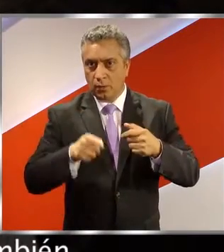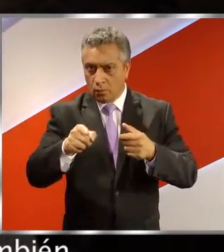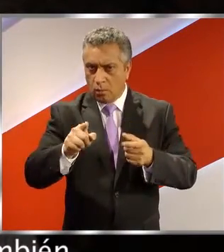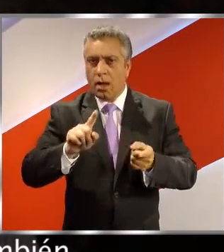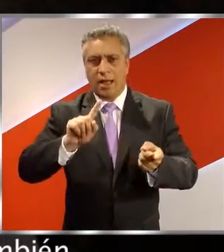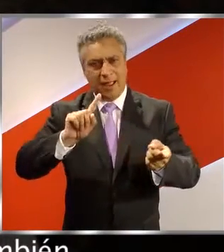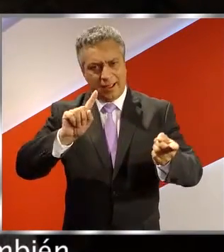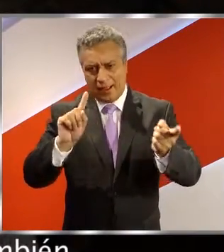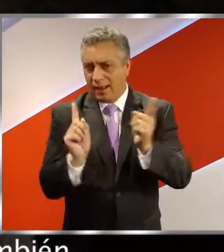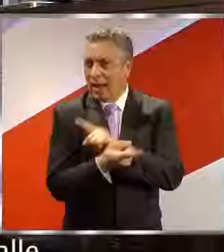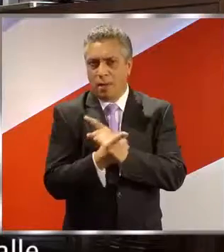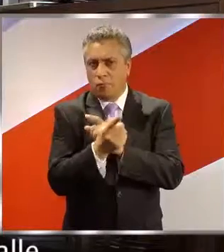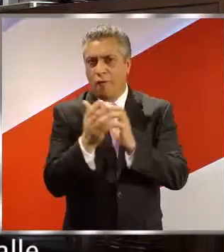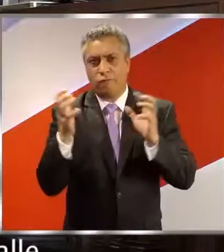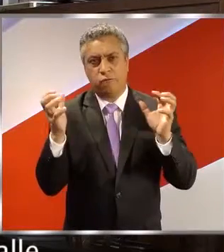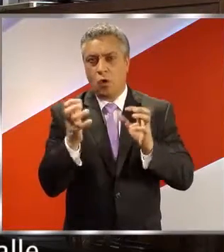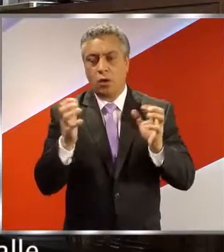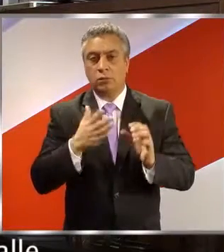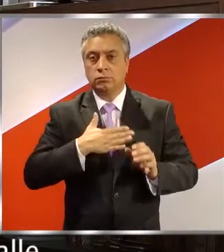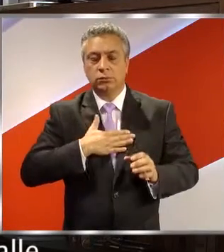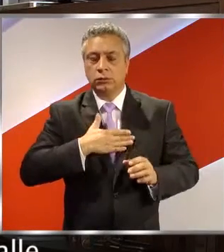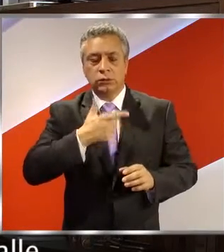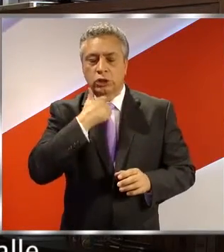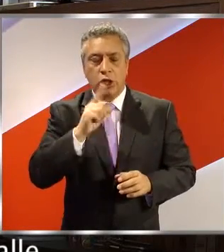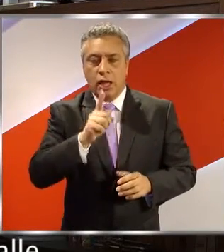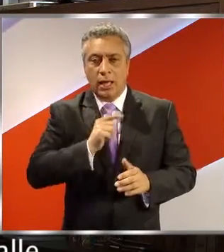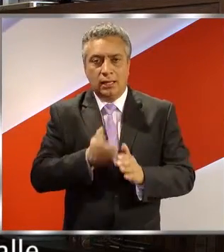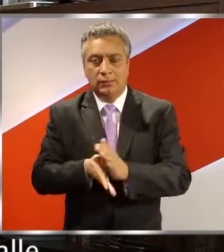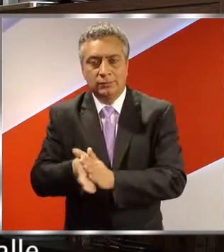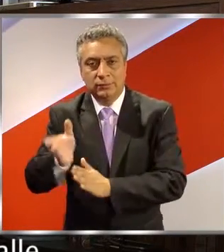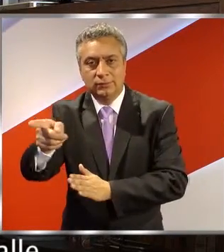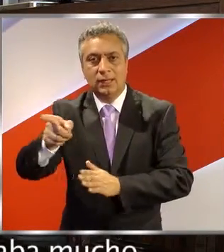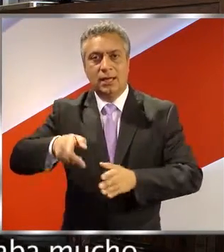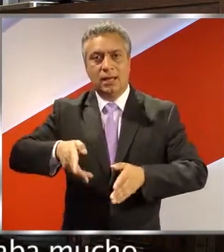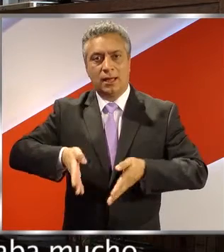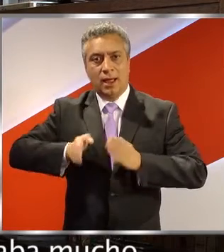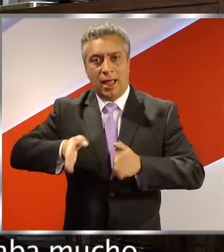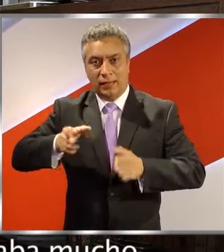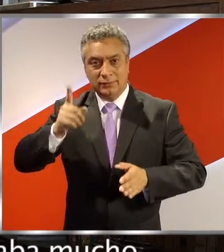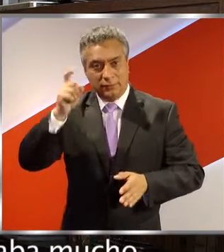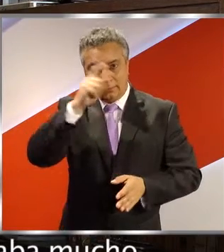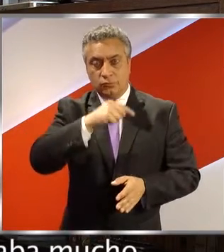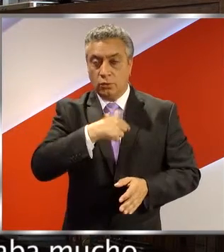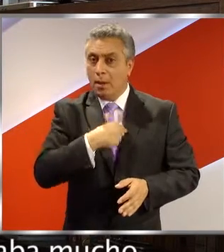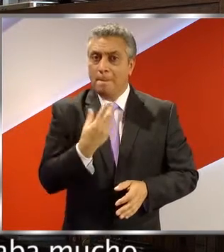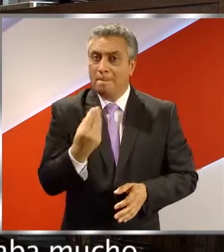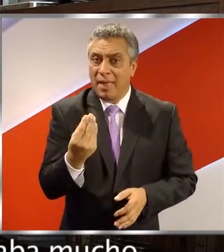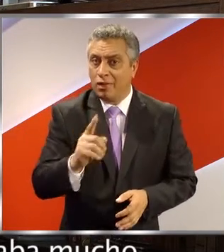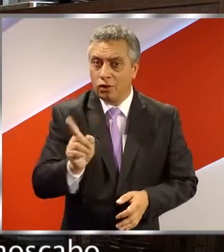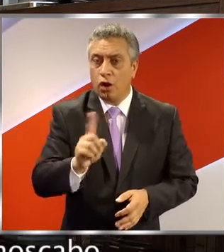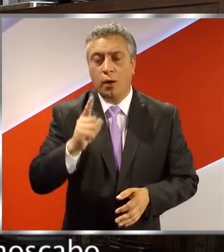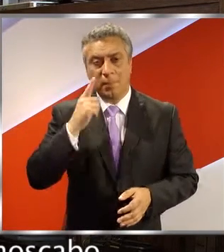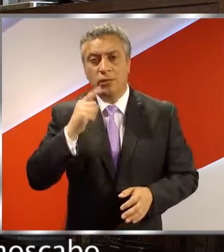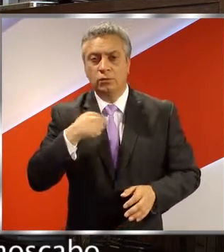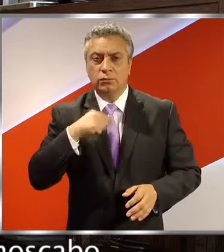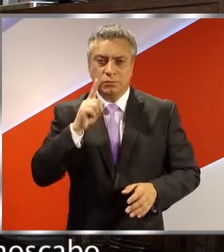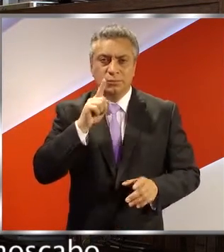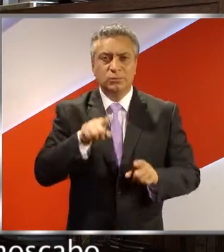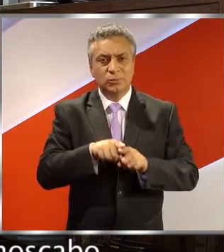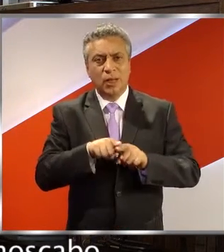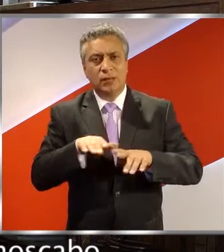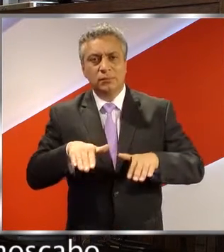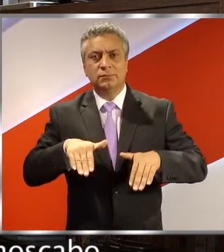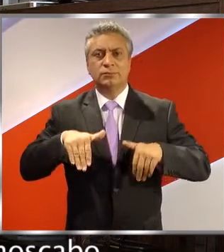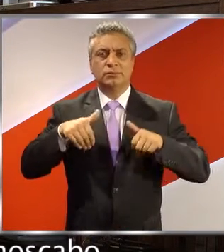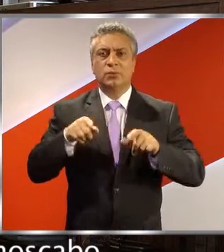fue un cambio brusco también. Me costaba salir a la calle. Tenía, no miedo, pero me costaba mucho, tal vez por un tema